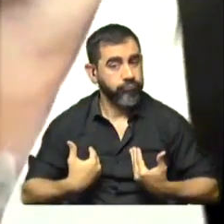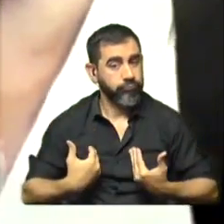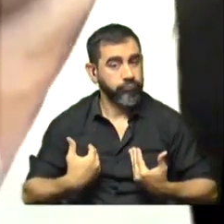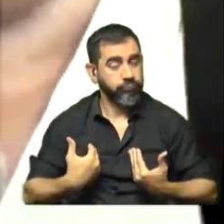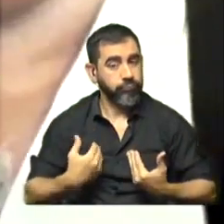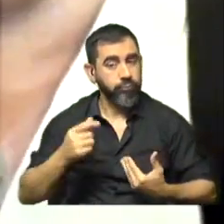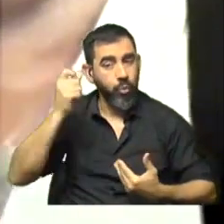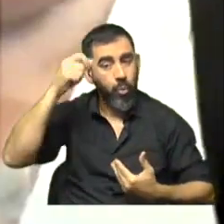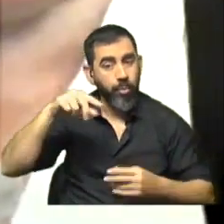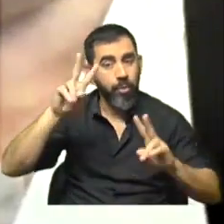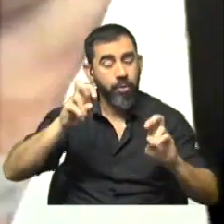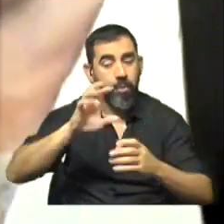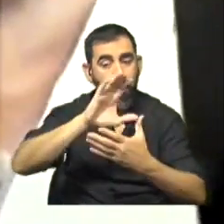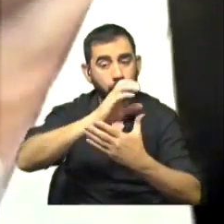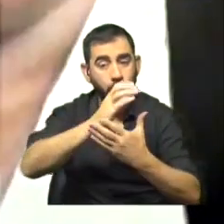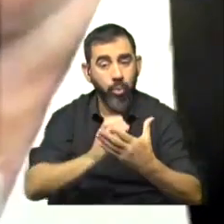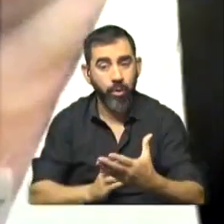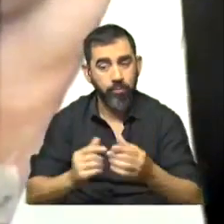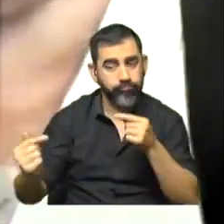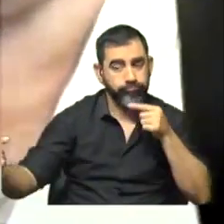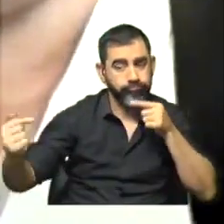en relación al marco curricular que fue contraria,